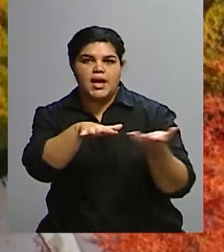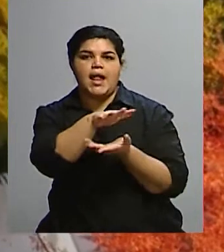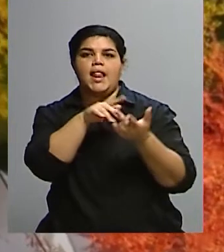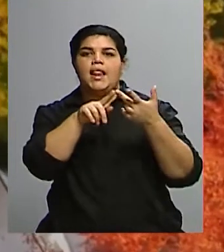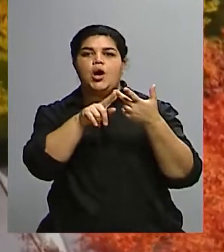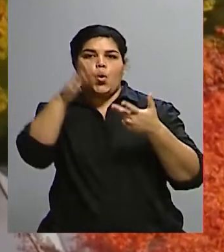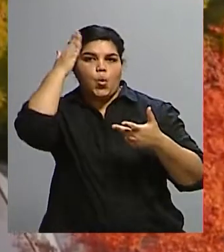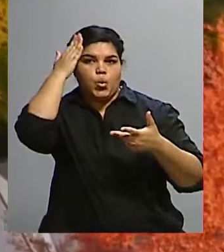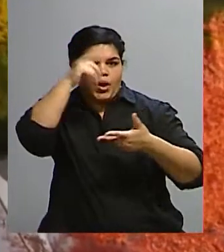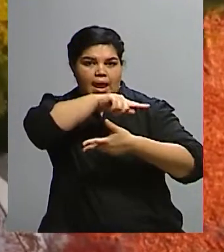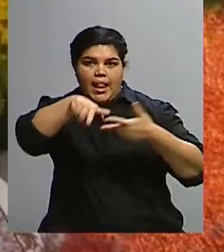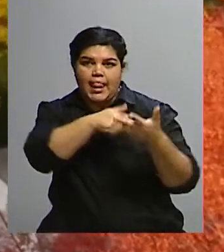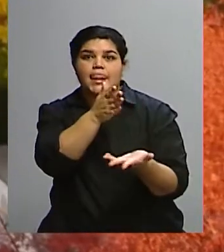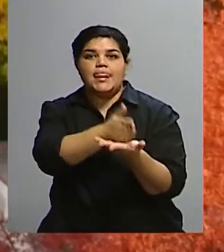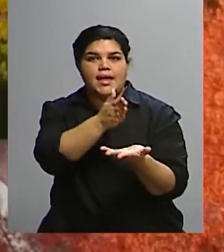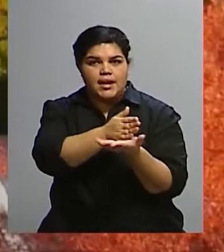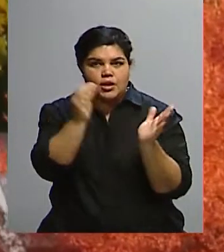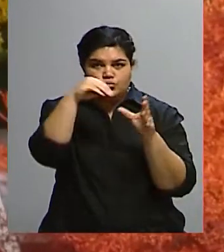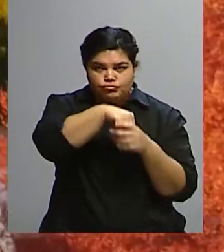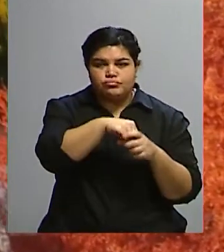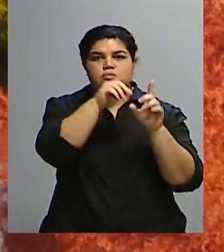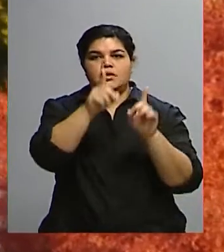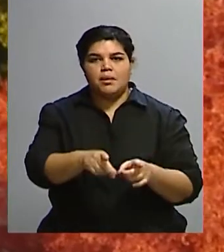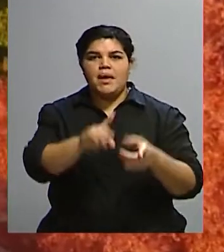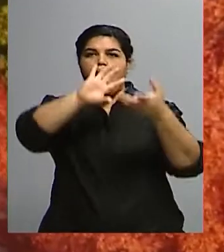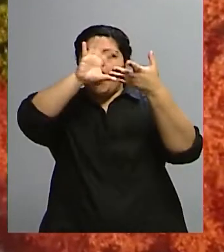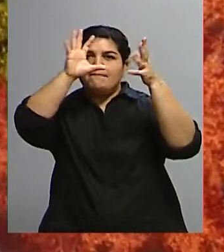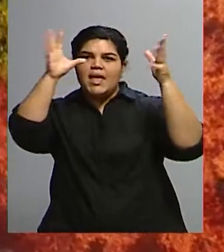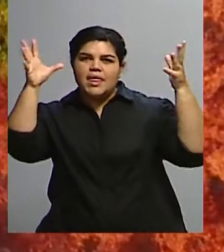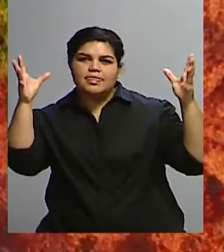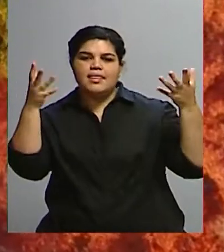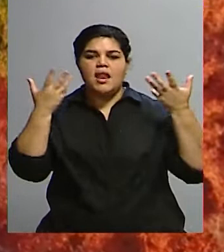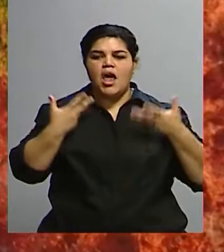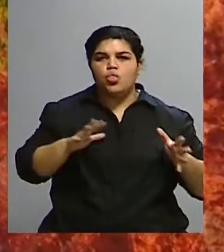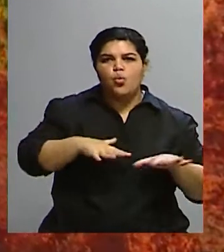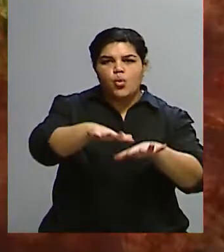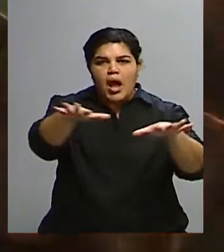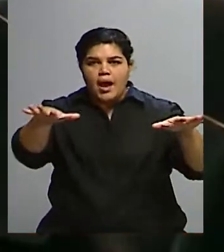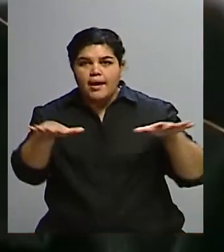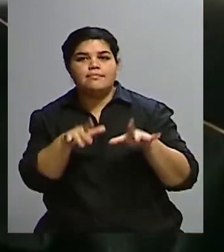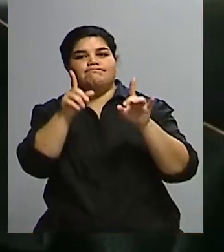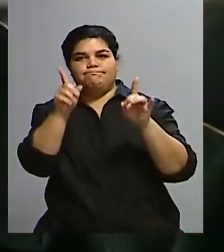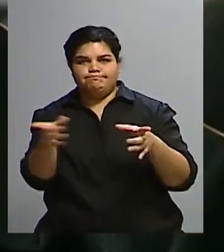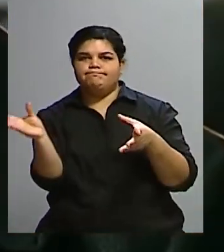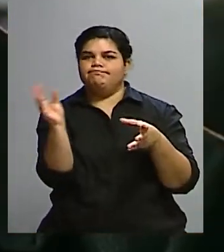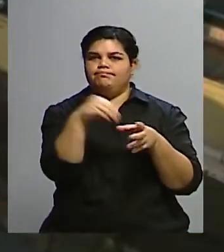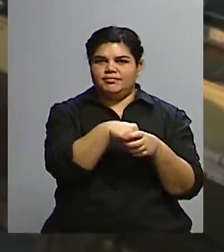concretamente, de la naturaleza y el medio ambiente. Algo que es inédito en el sentido de considerar, por ejemplo,